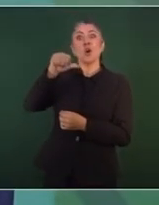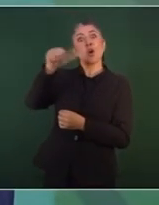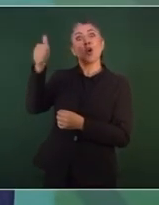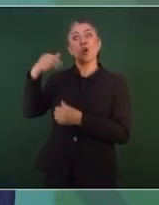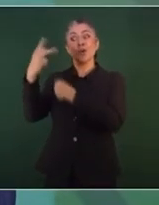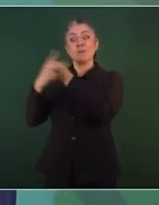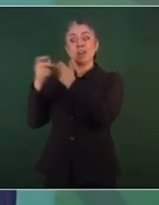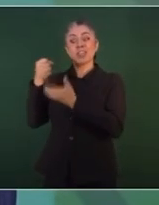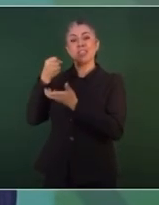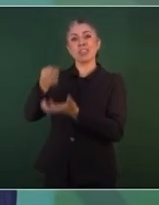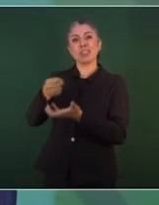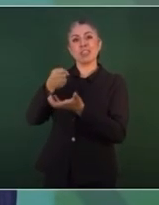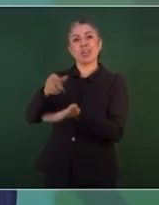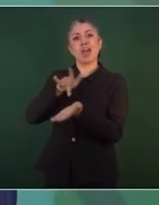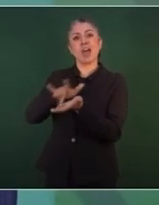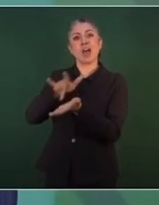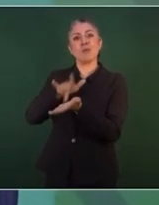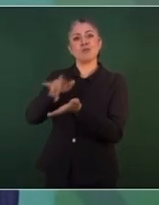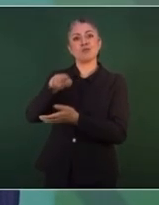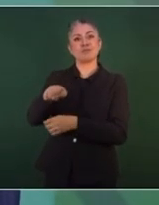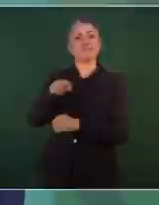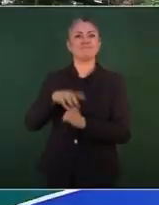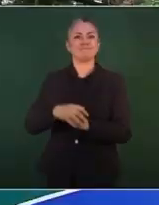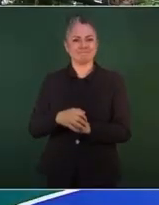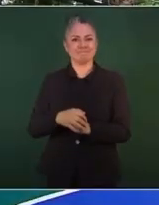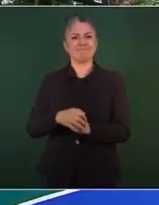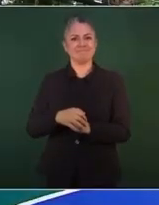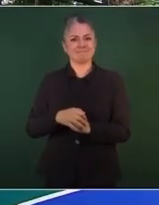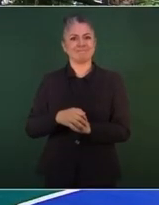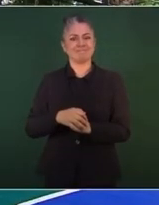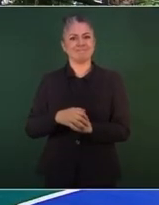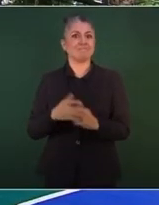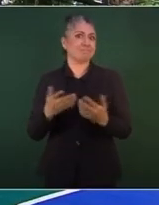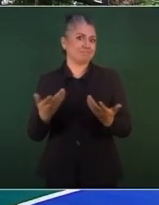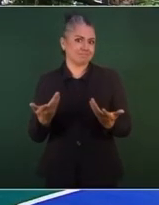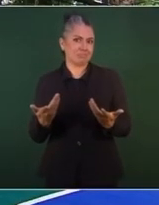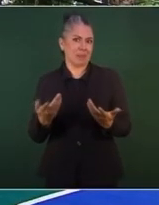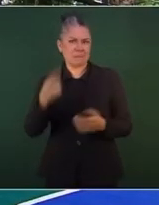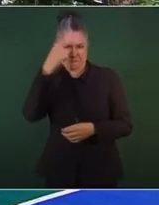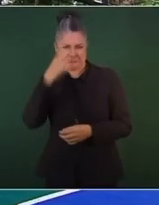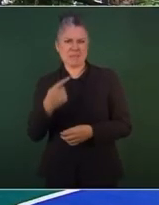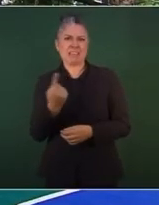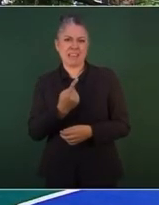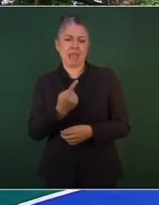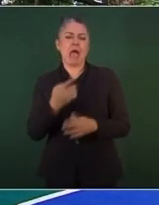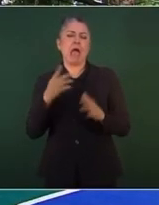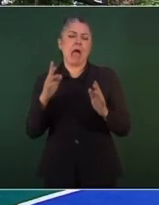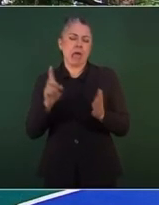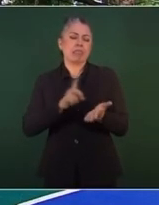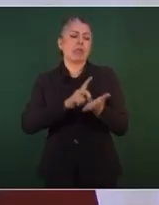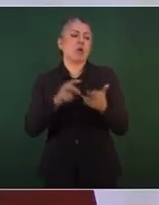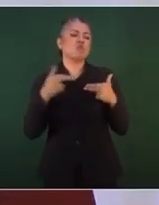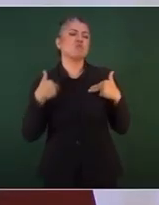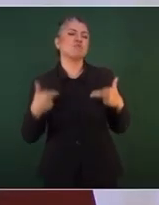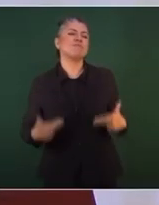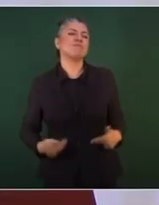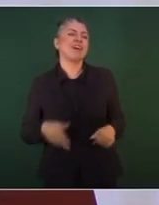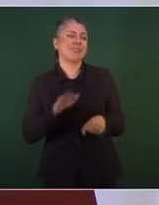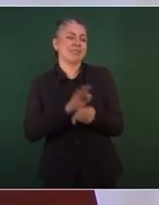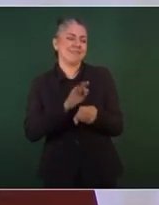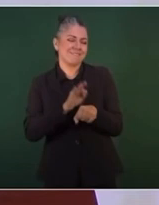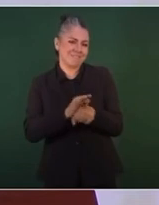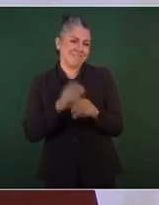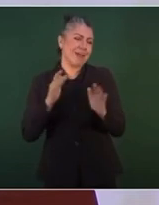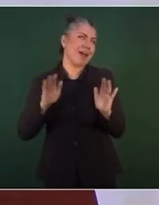supuestamente para defender derechos humanos. La misma